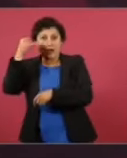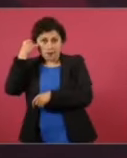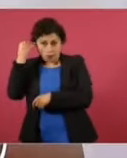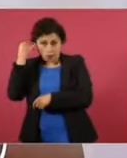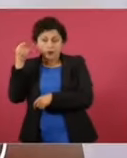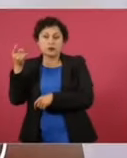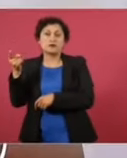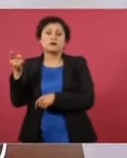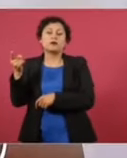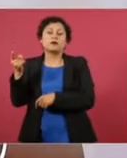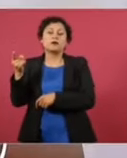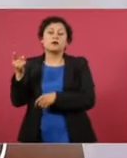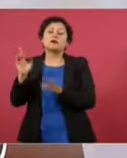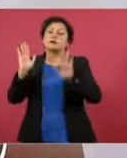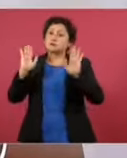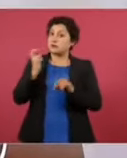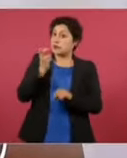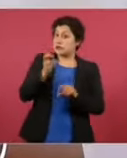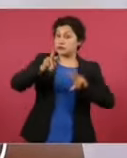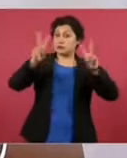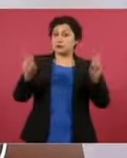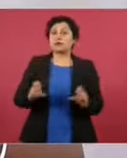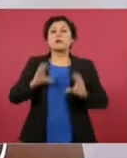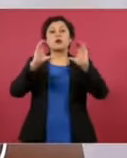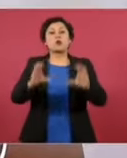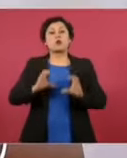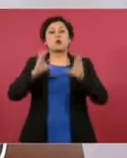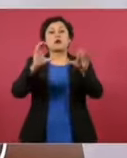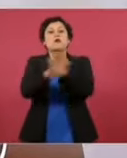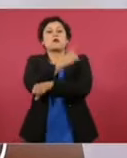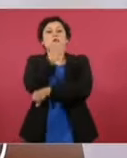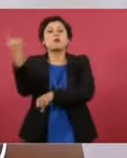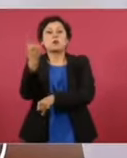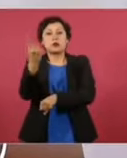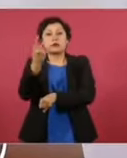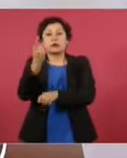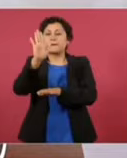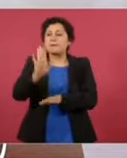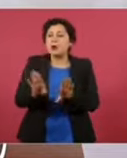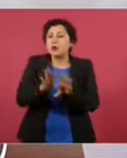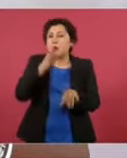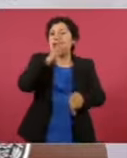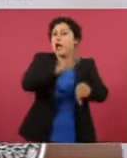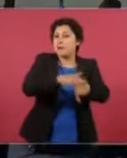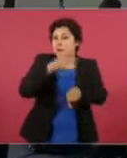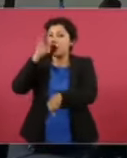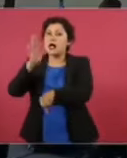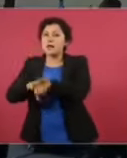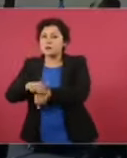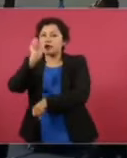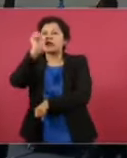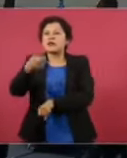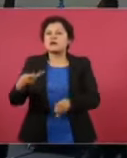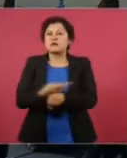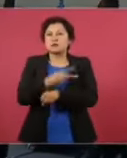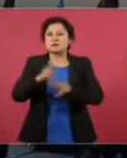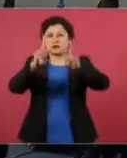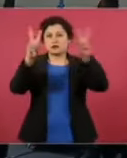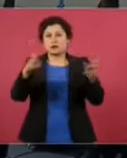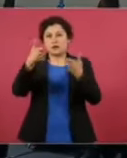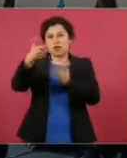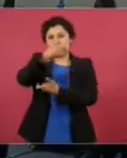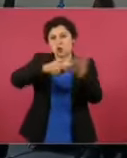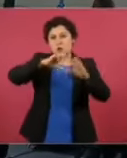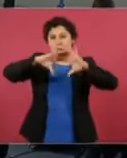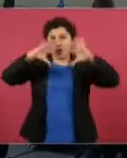Y hay que tener cuidado porque ya son avisos de que la economía mundial no